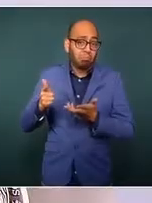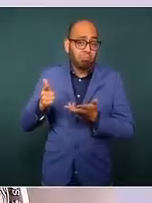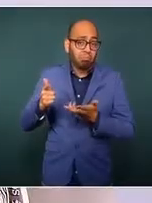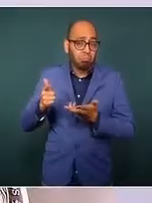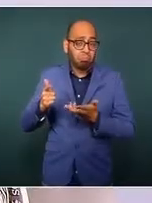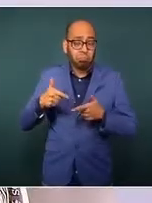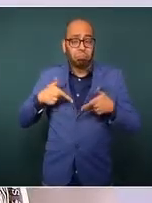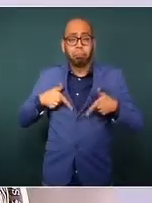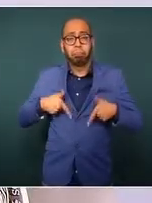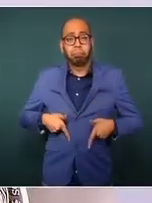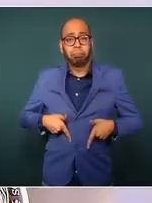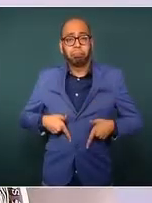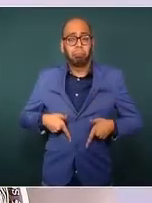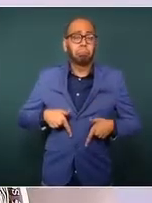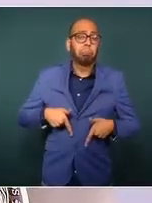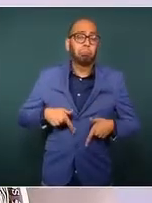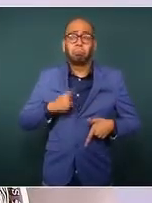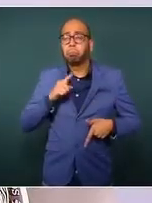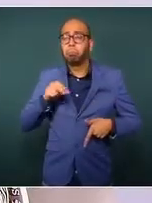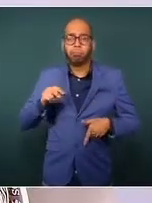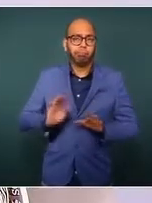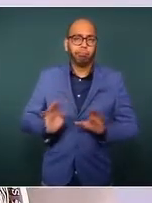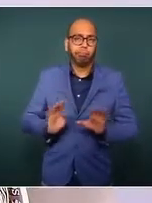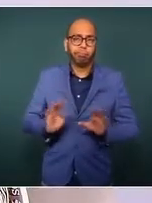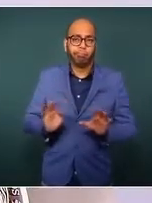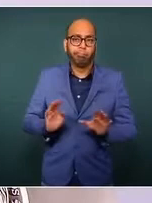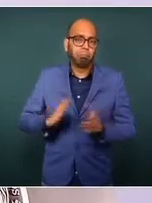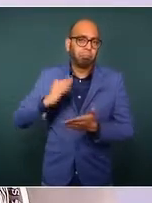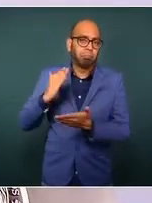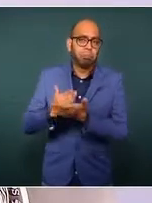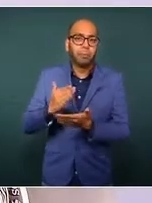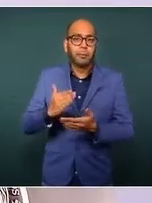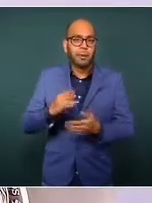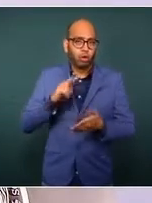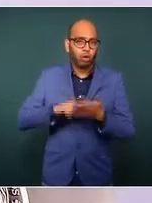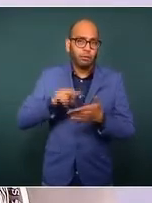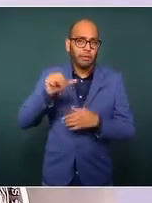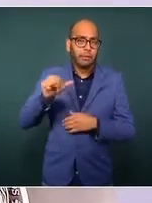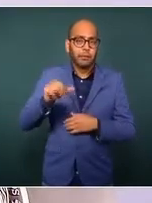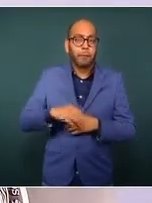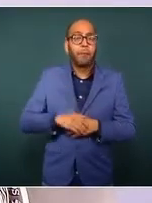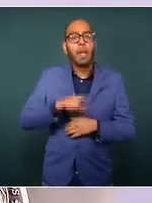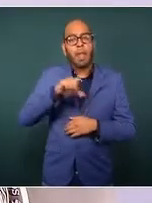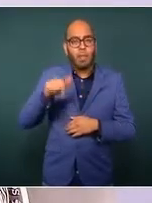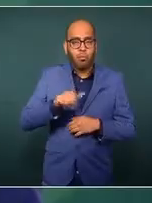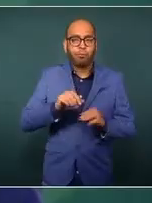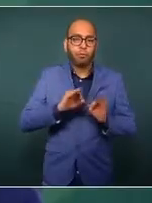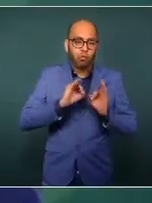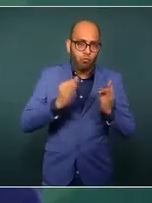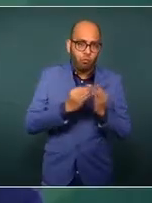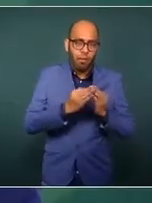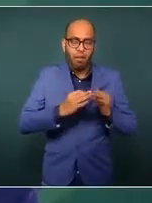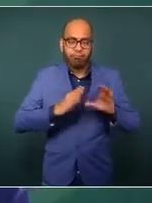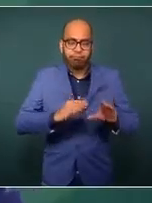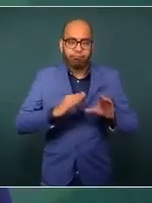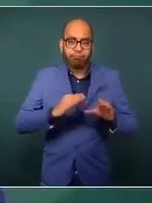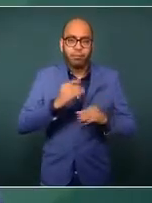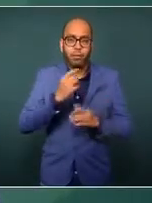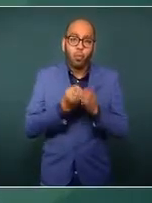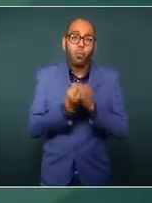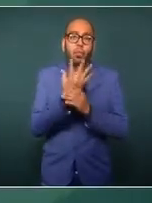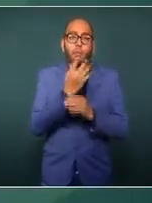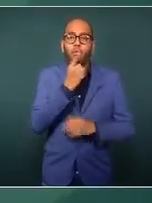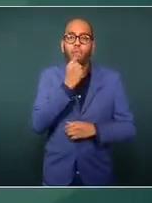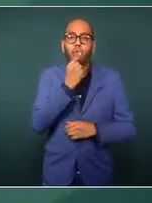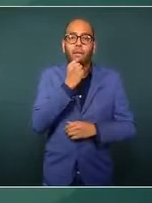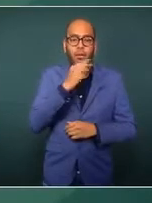la formación de la nueva policía, la Policía Michoacán, que hoy la mayoría de los elementos